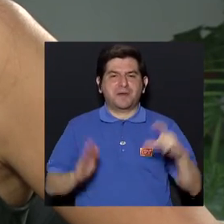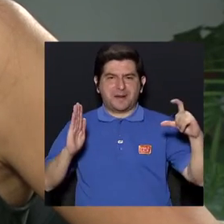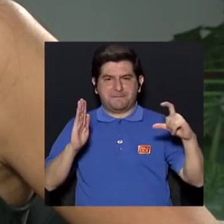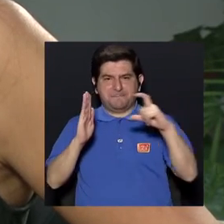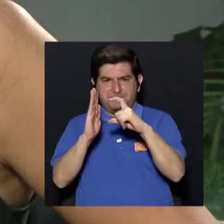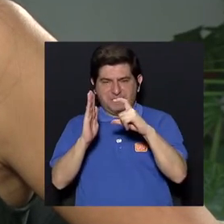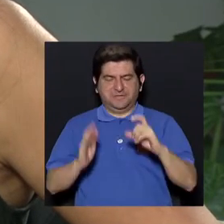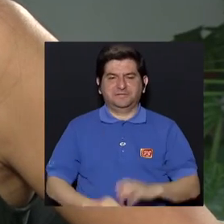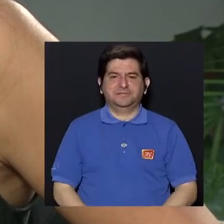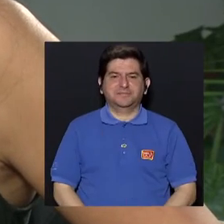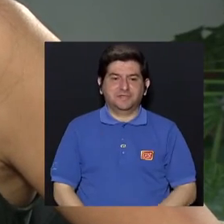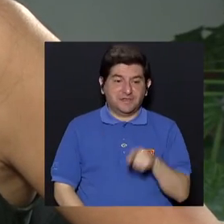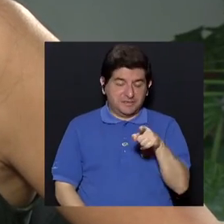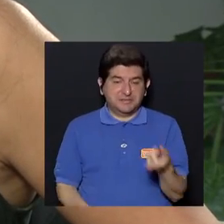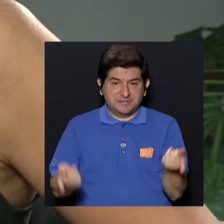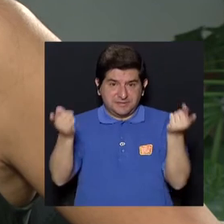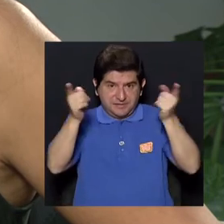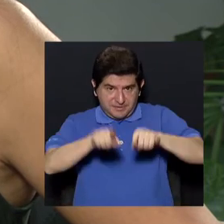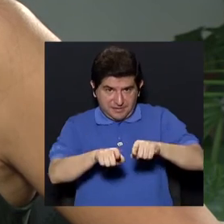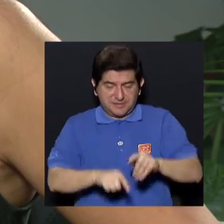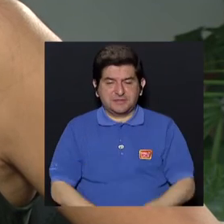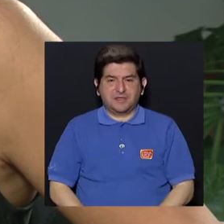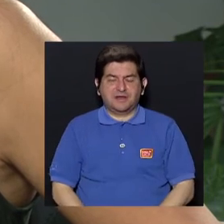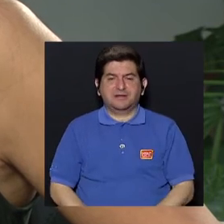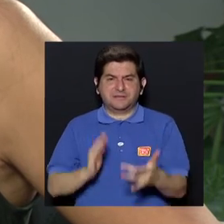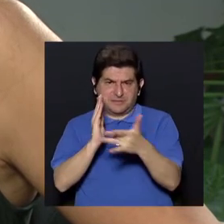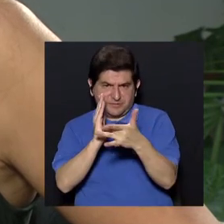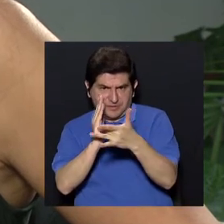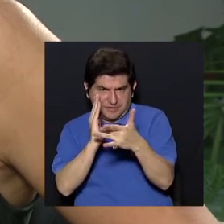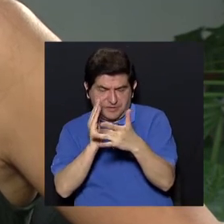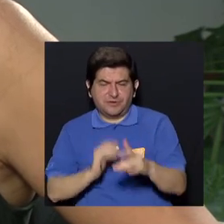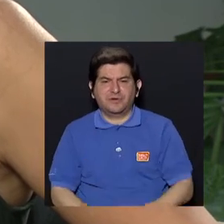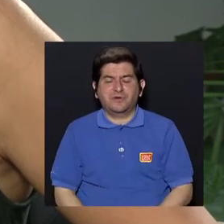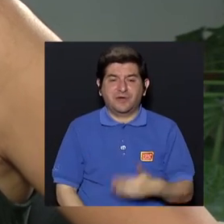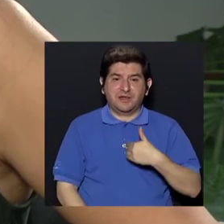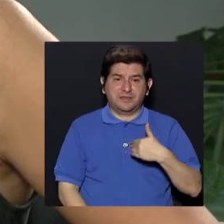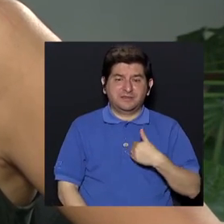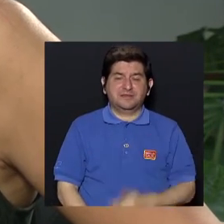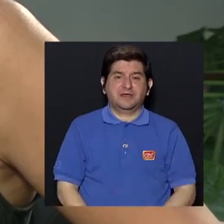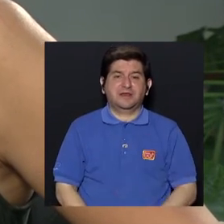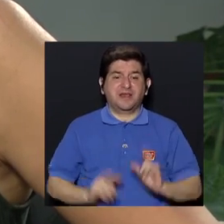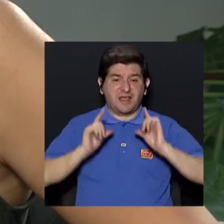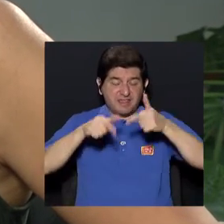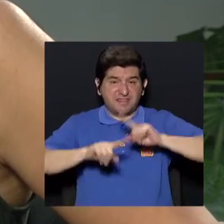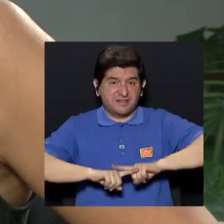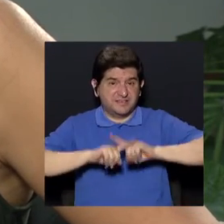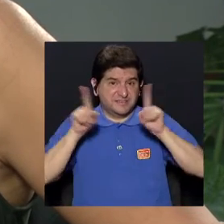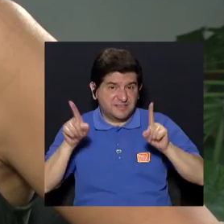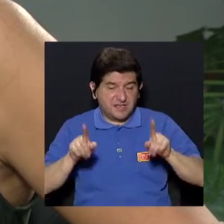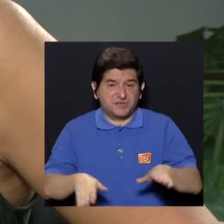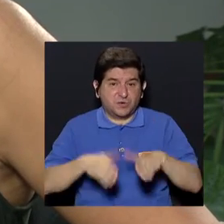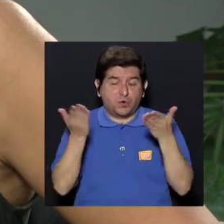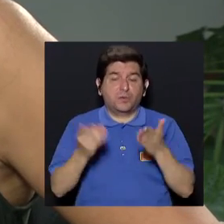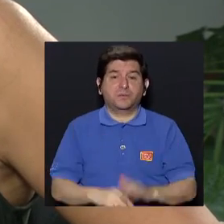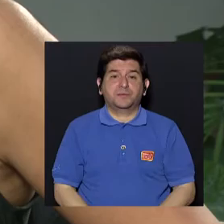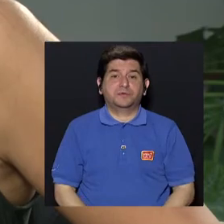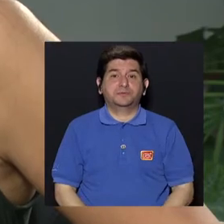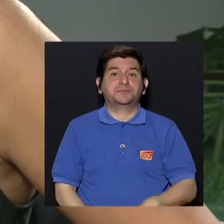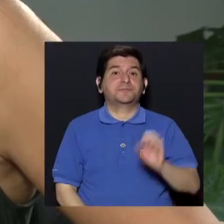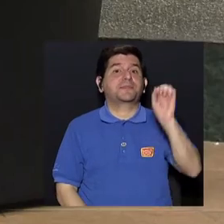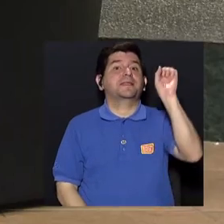El tema de las baterías de estos, de esos aparatitos, ¿tienen una modalidad de desecho diferente o cómo se...?